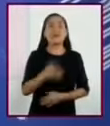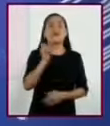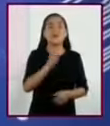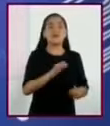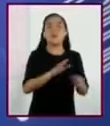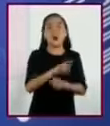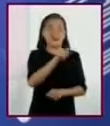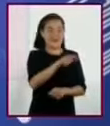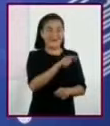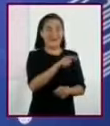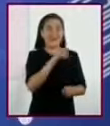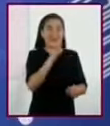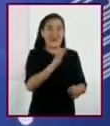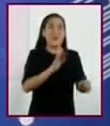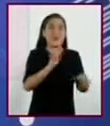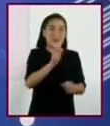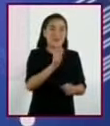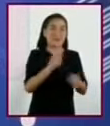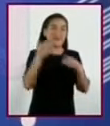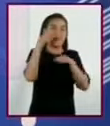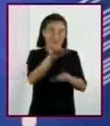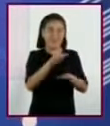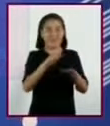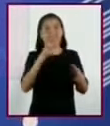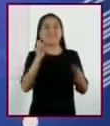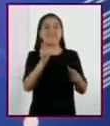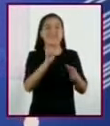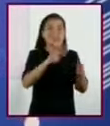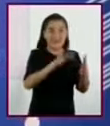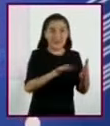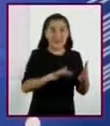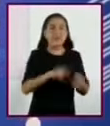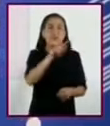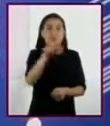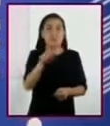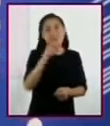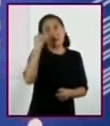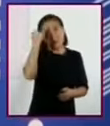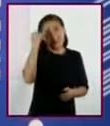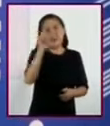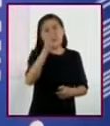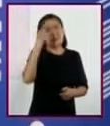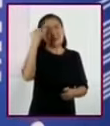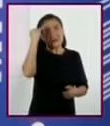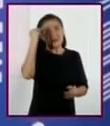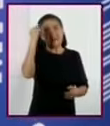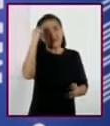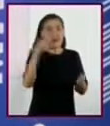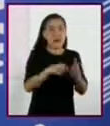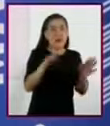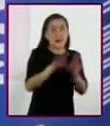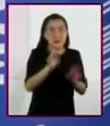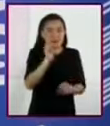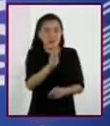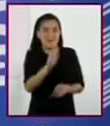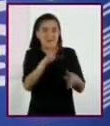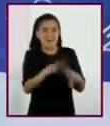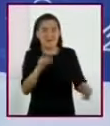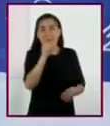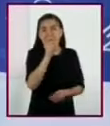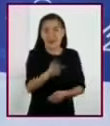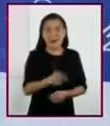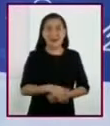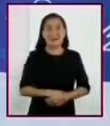deducción que hiciste sobre lo que trataría el texto, ¿podrías generar una hipótesis de lo que significa esta palabra?